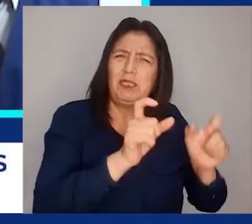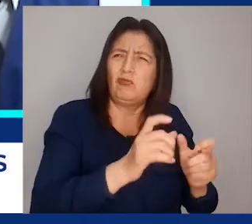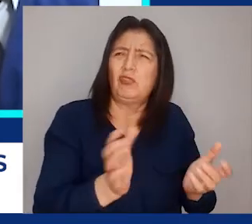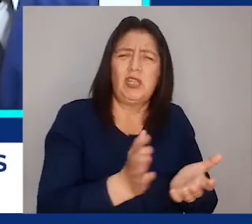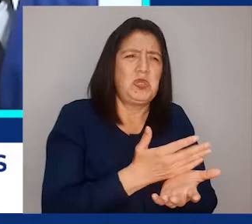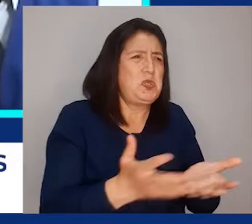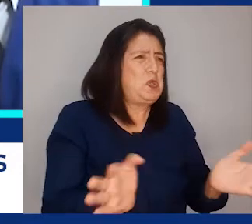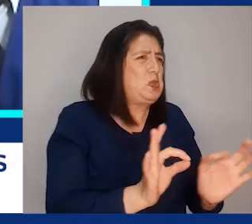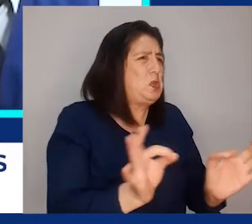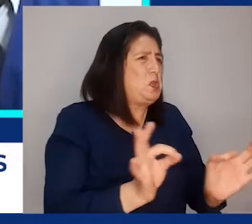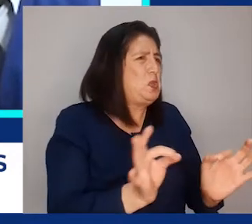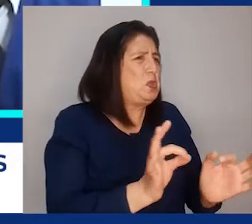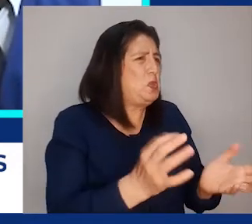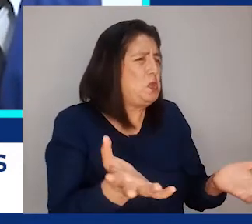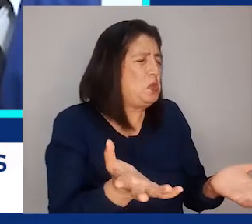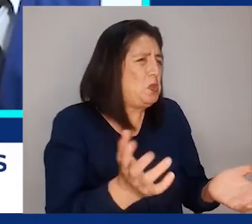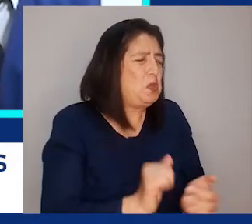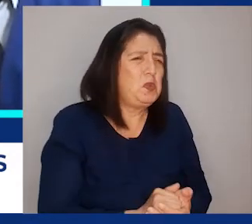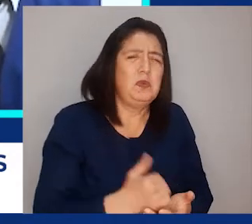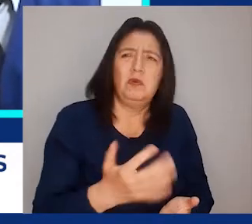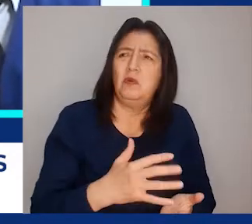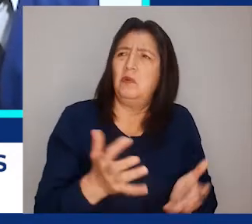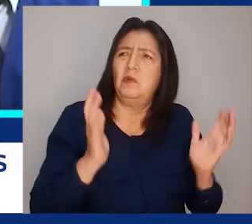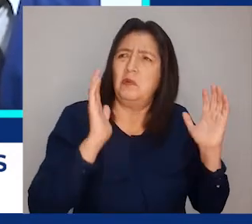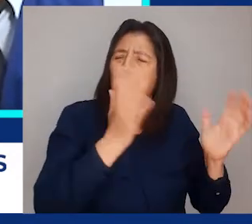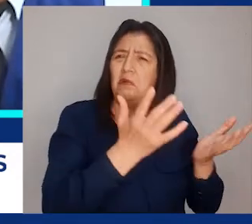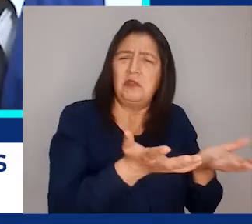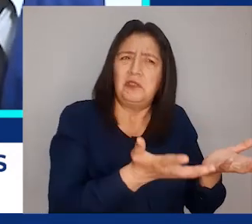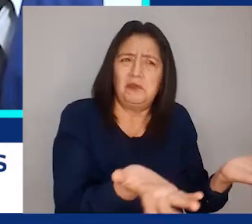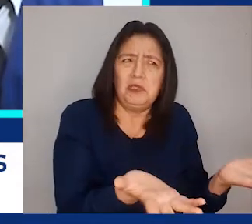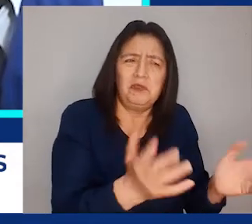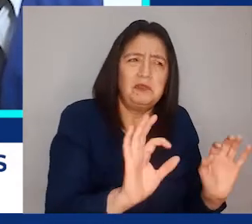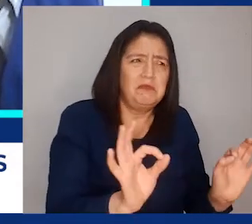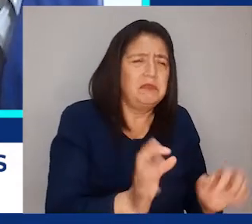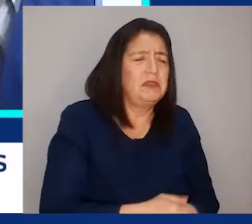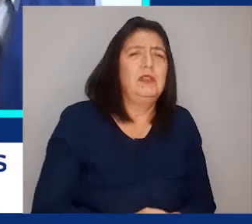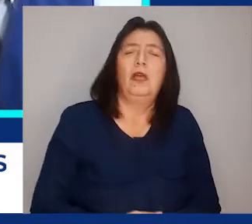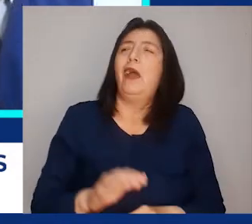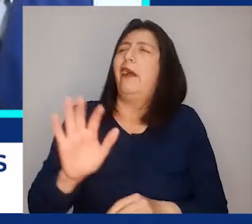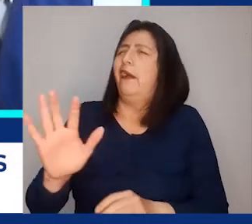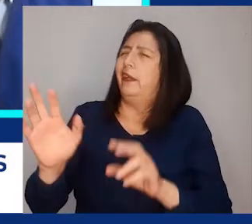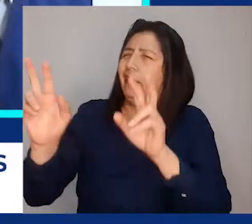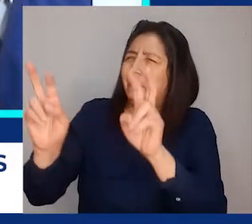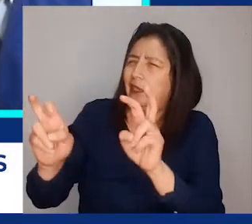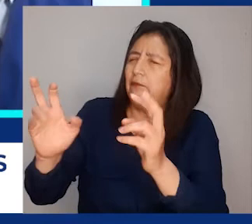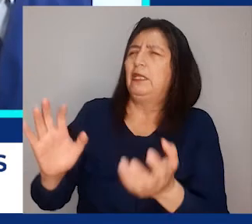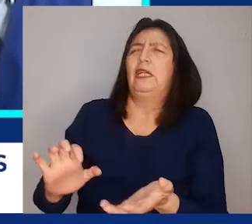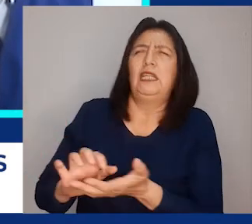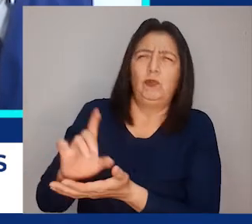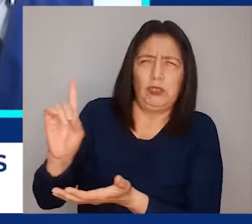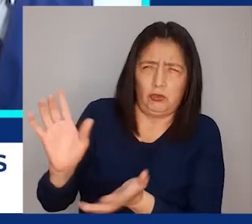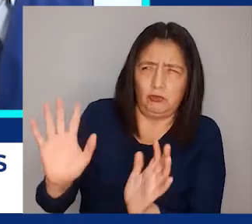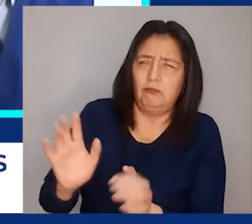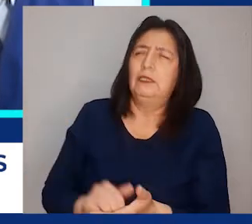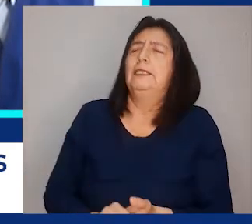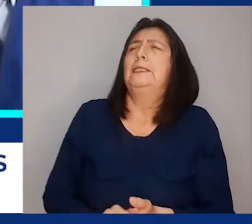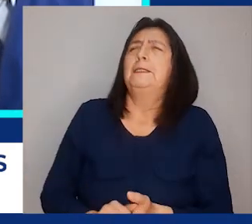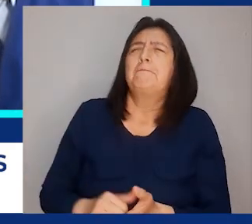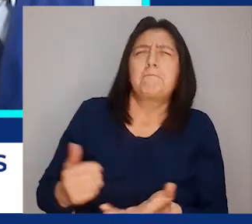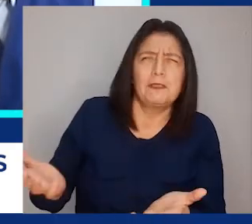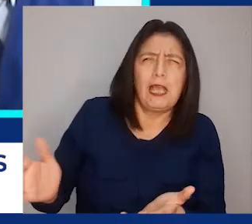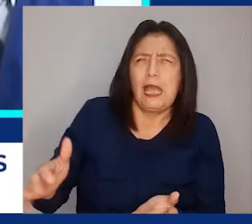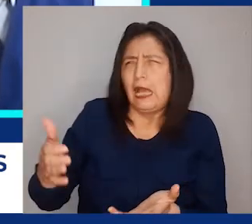fecha no están siendo atendidas por este servicio de psiquiatría. Con respecto al sector educación,